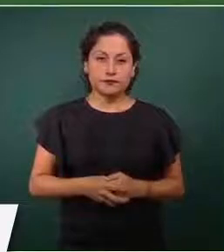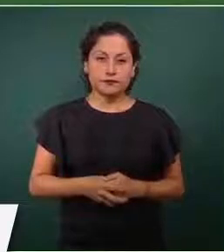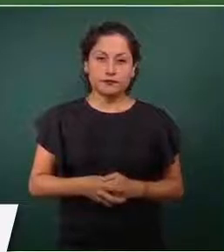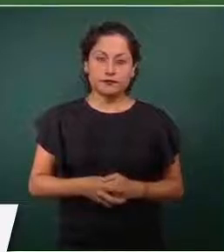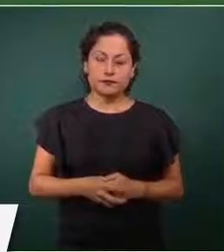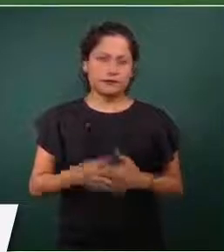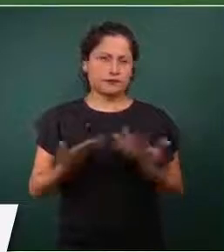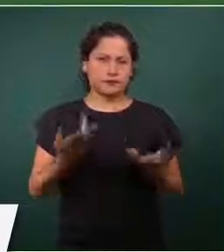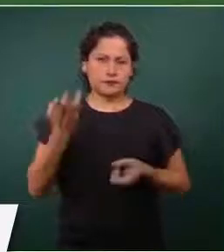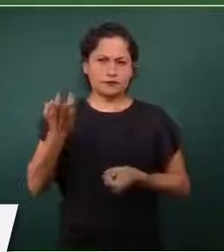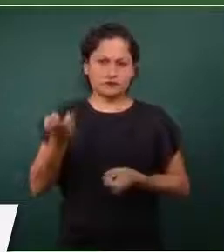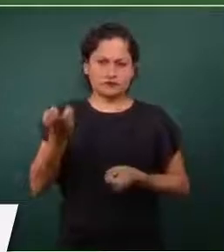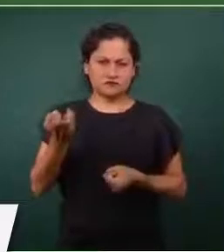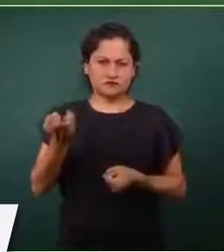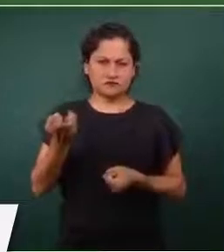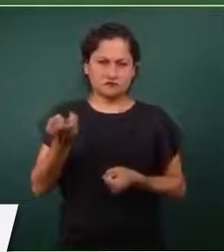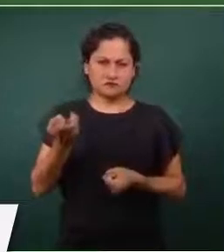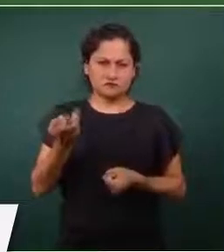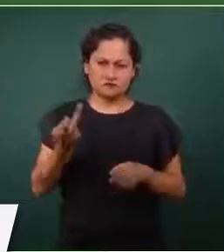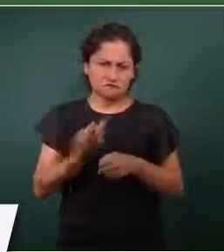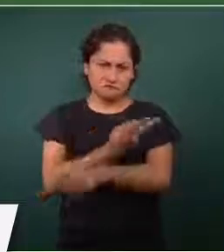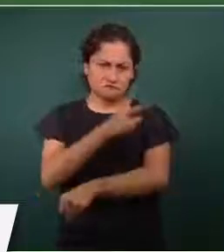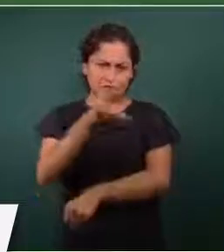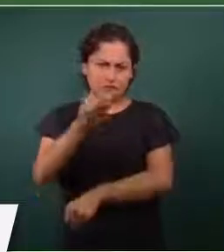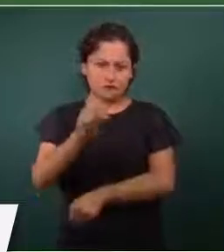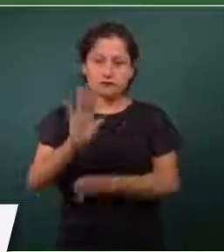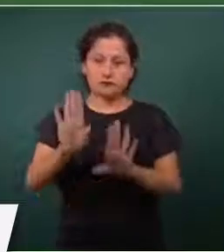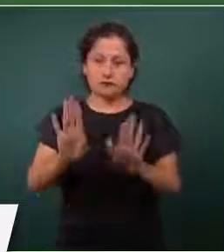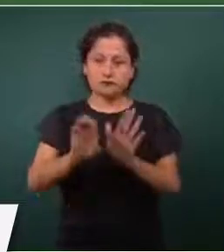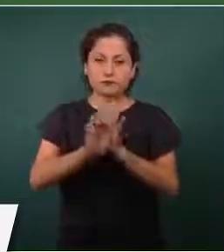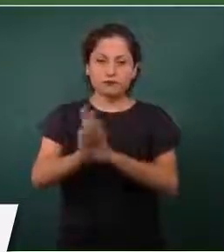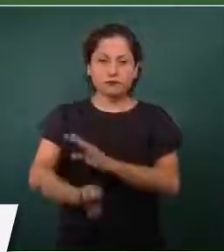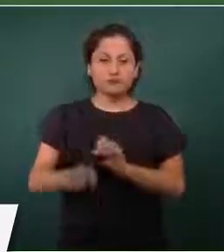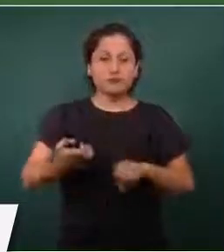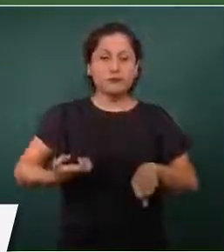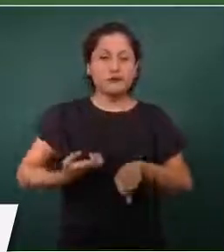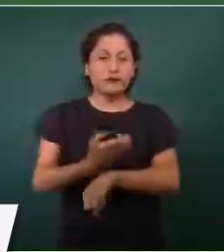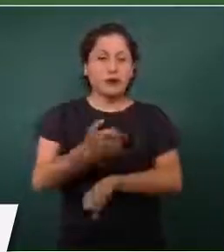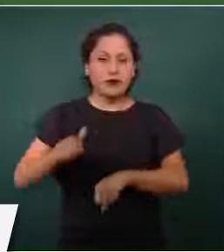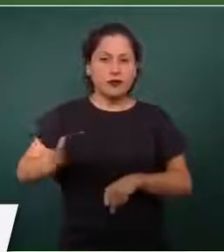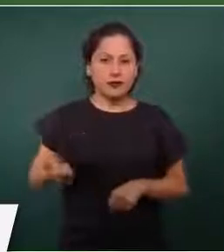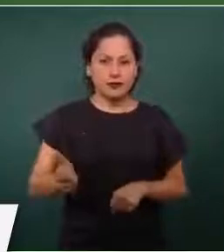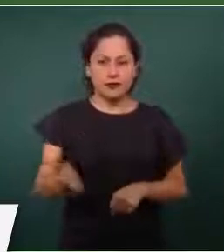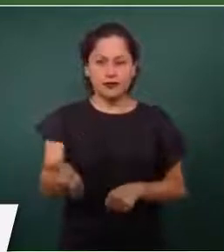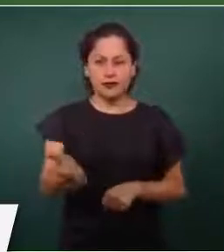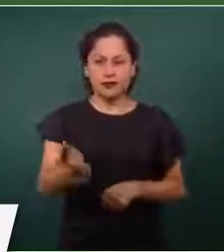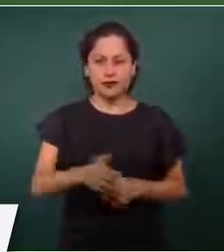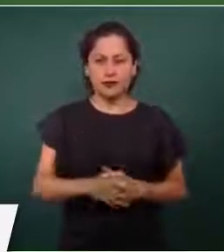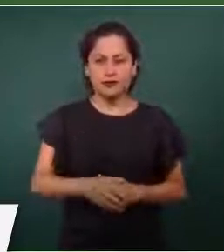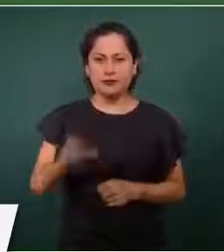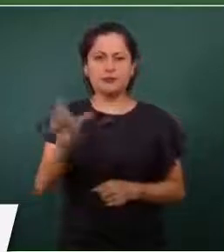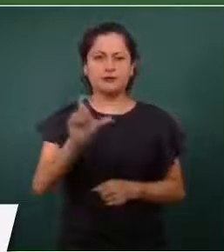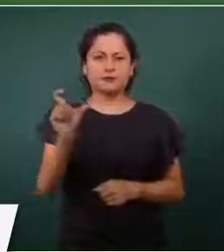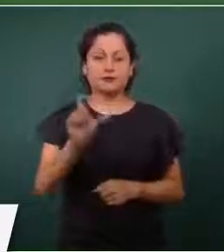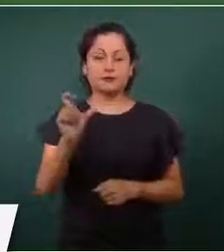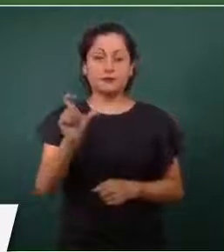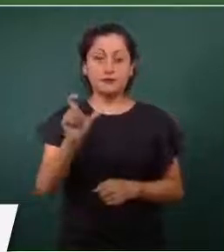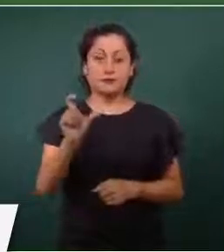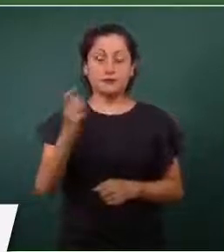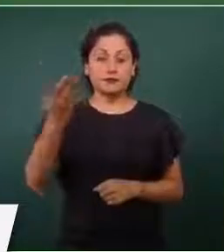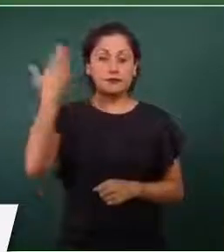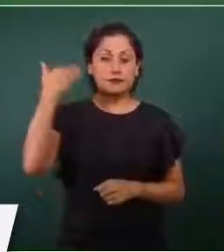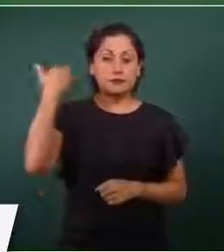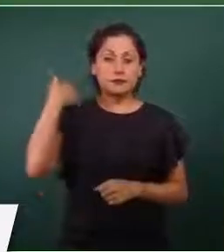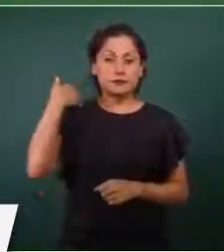presentado. En el caso de Guanajuato, a partir de la detención del